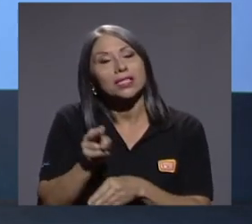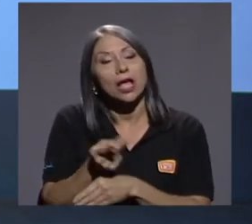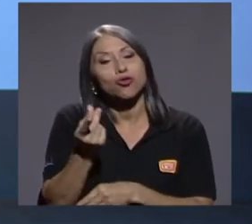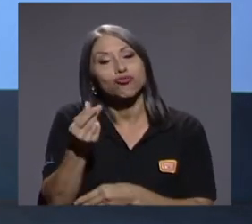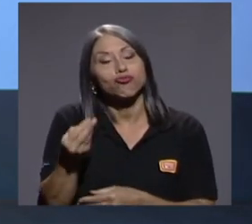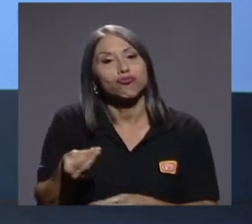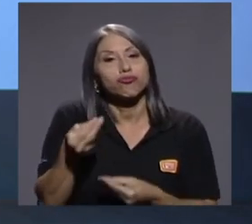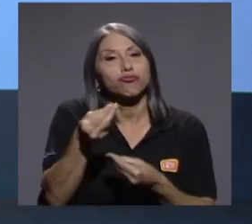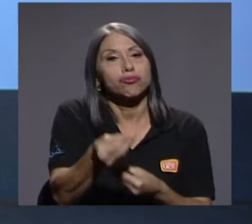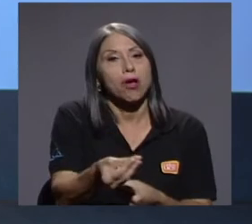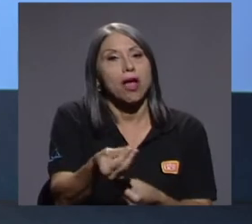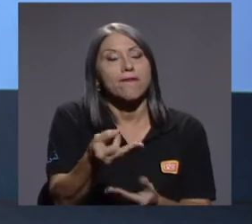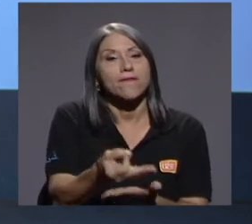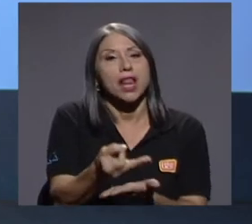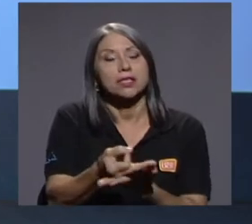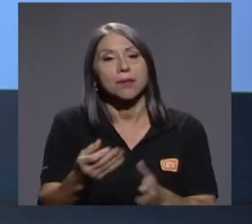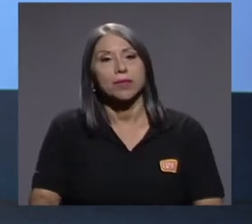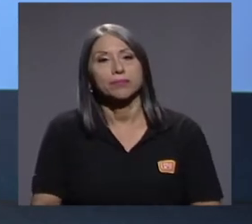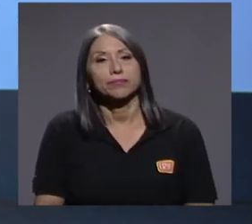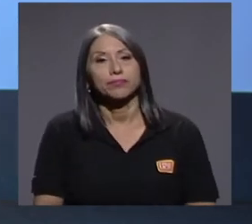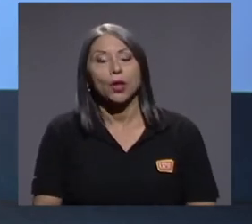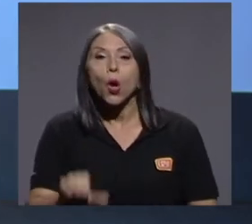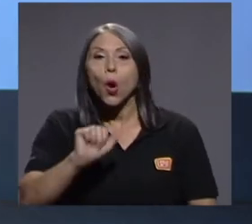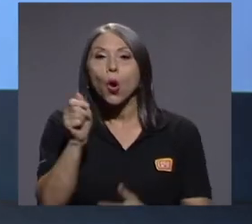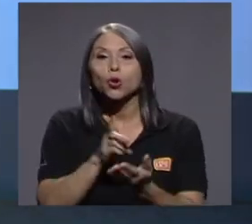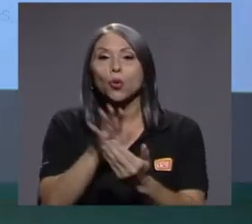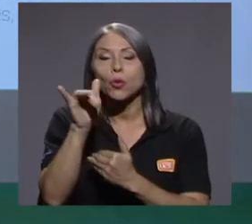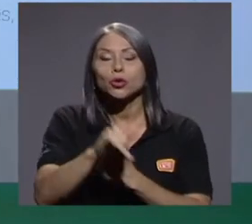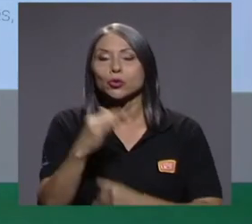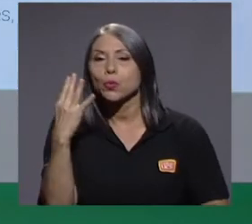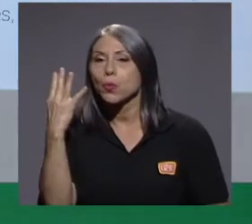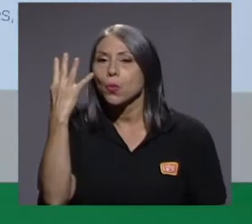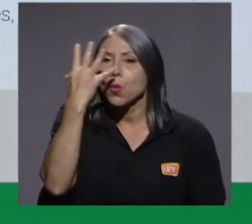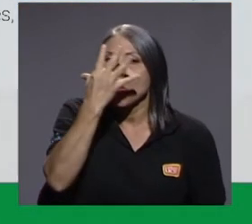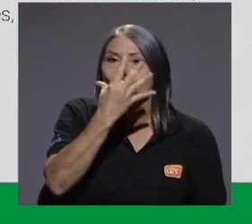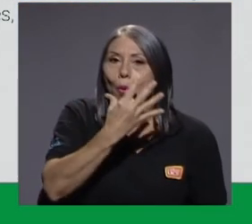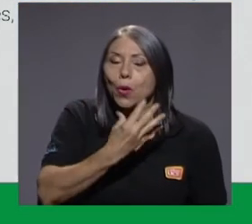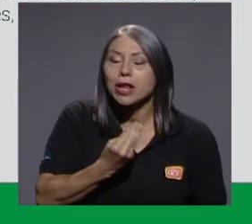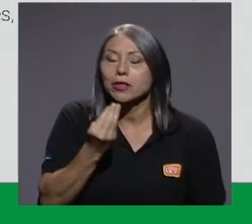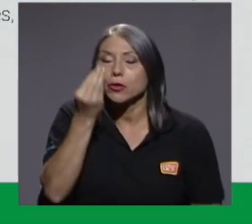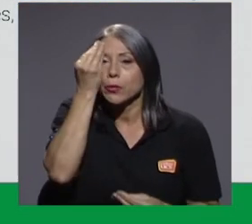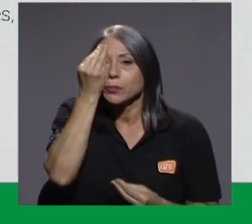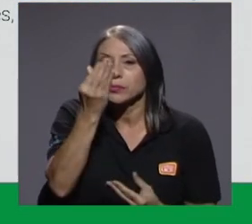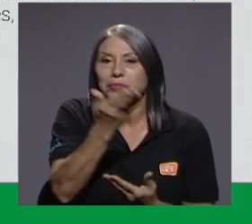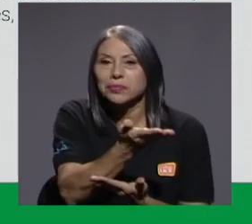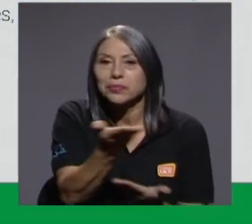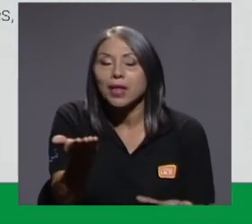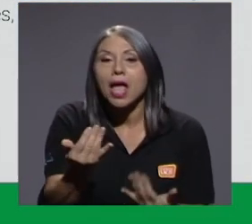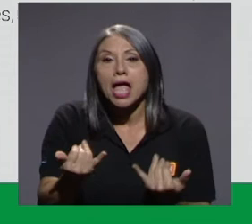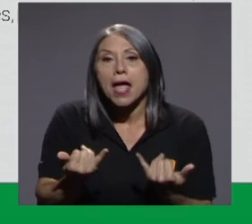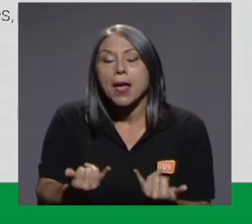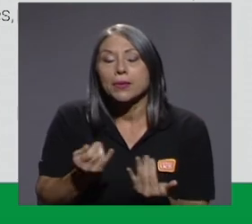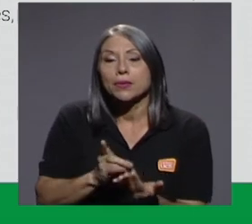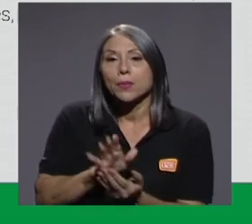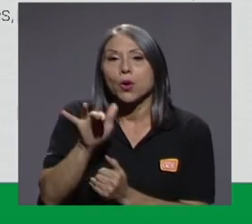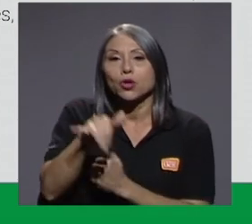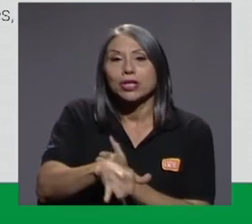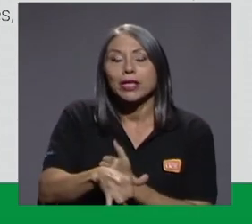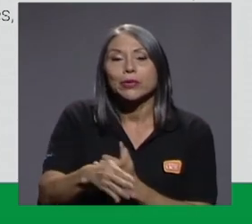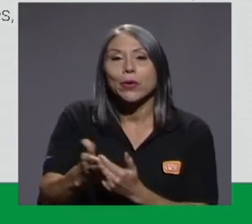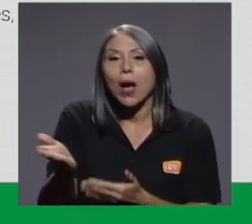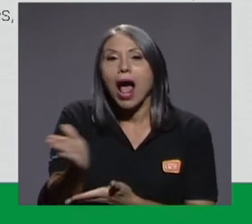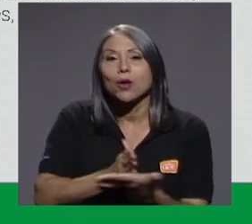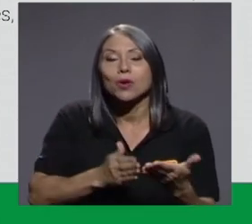financiamiento. Otro proyecto muy lindo que me complace contarles es el que están teniendo algunas